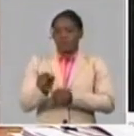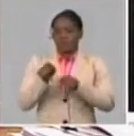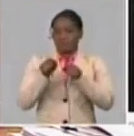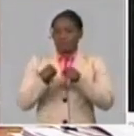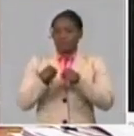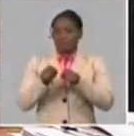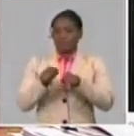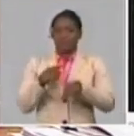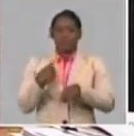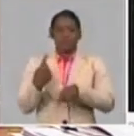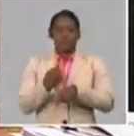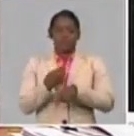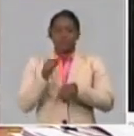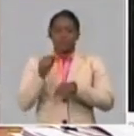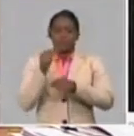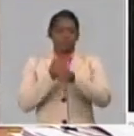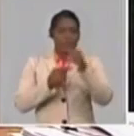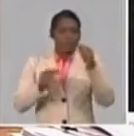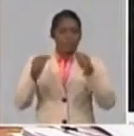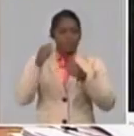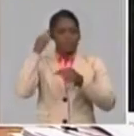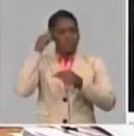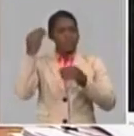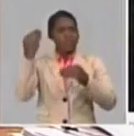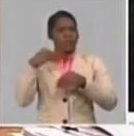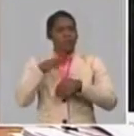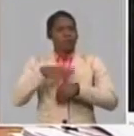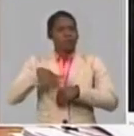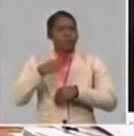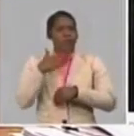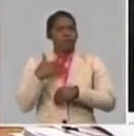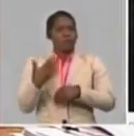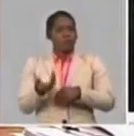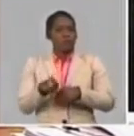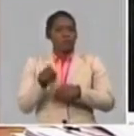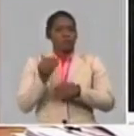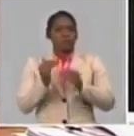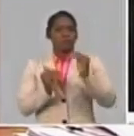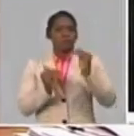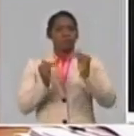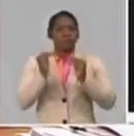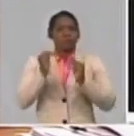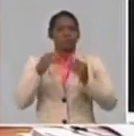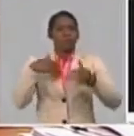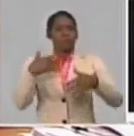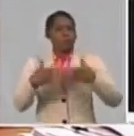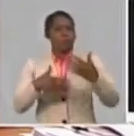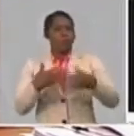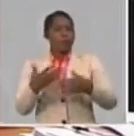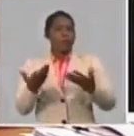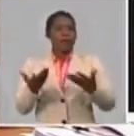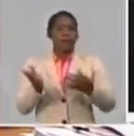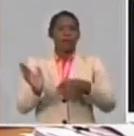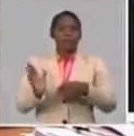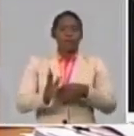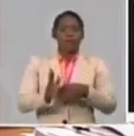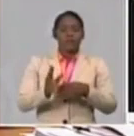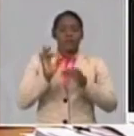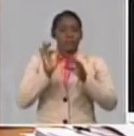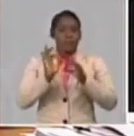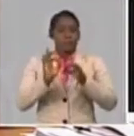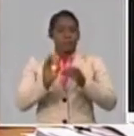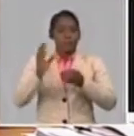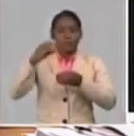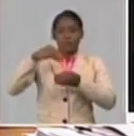sobre lo cual tenemos plena conciencia de los elevados costos que implican o representan en los ingresos al